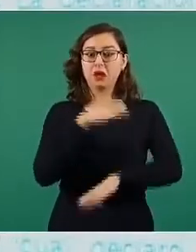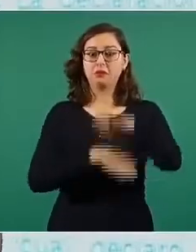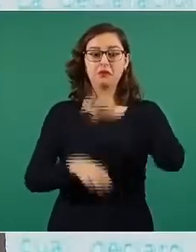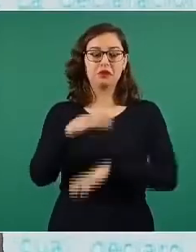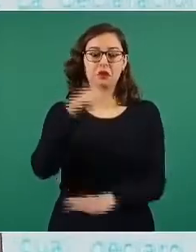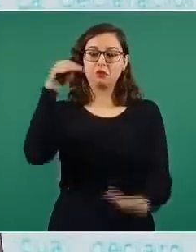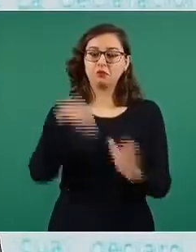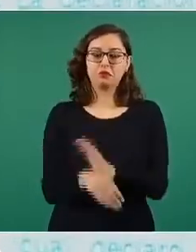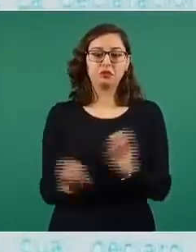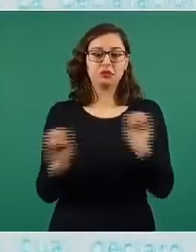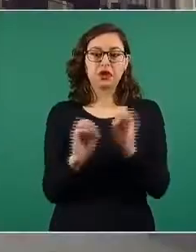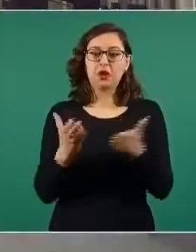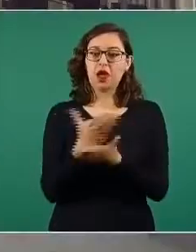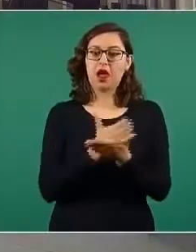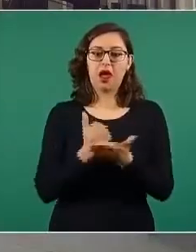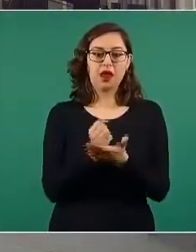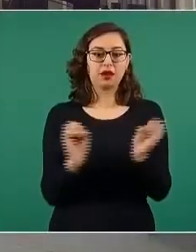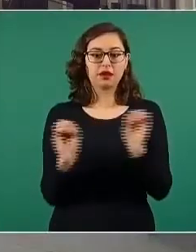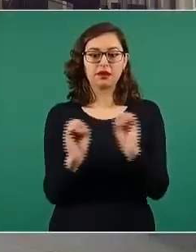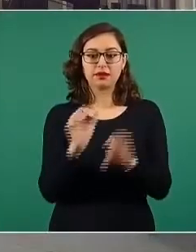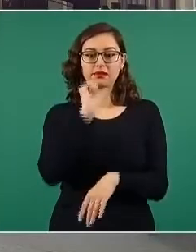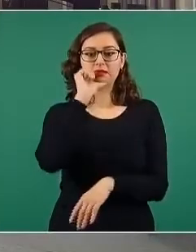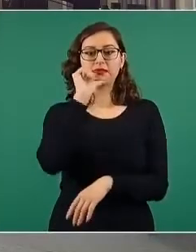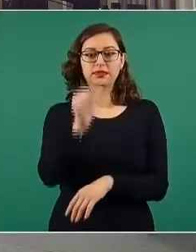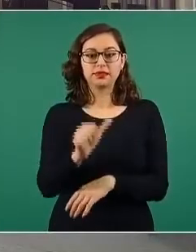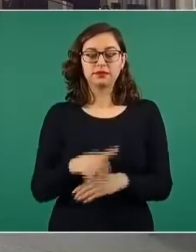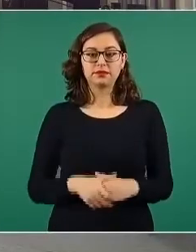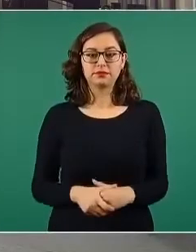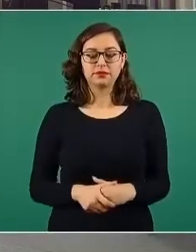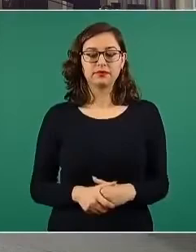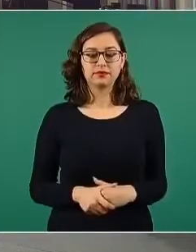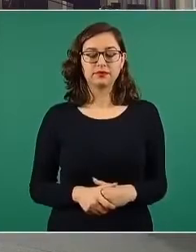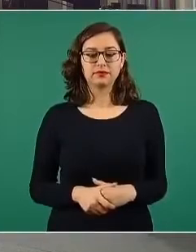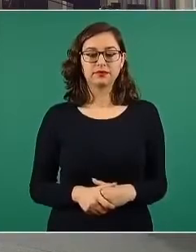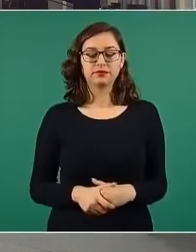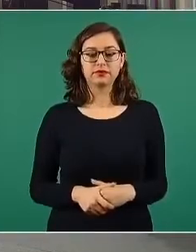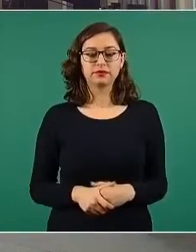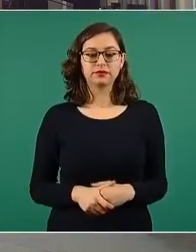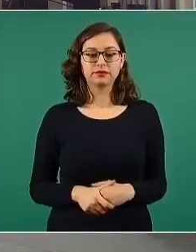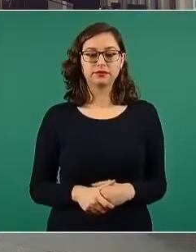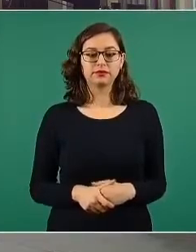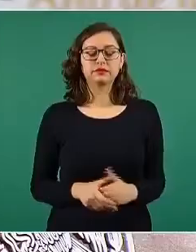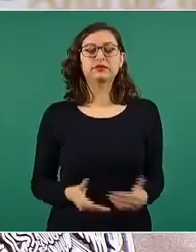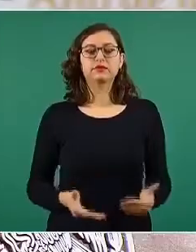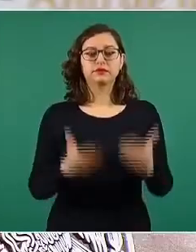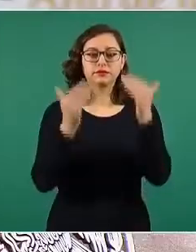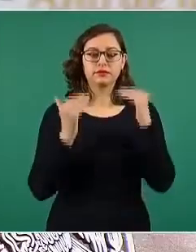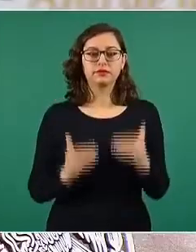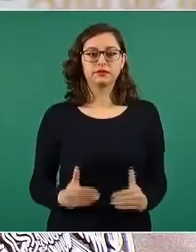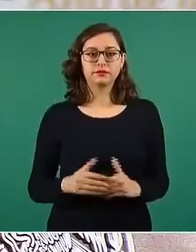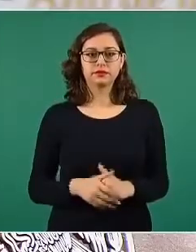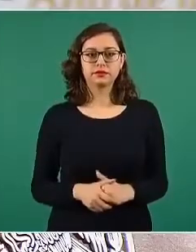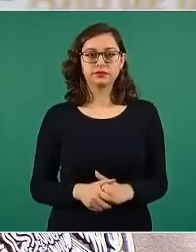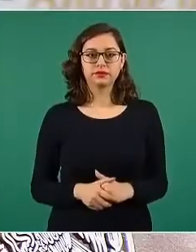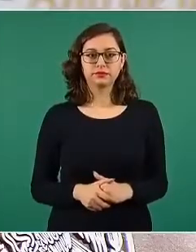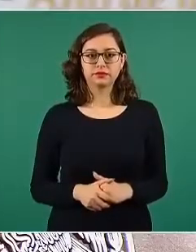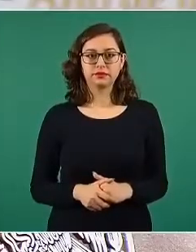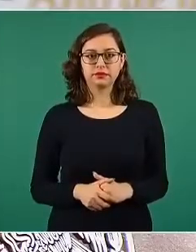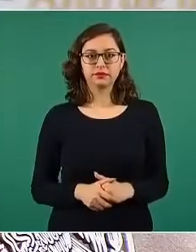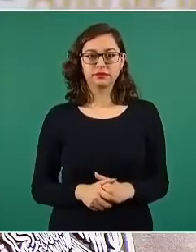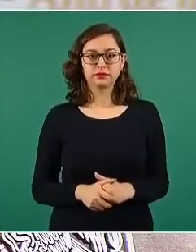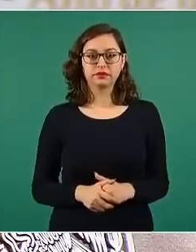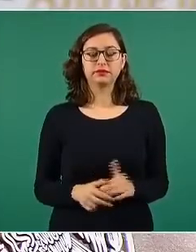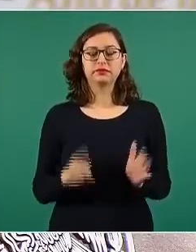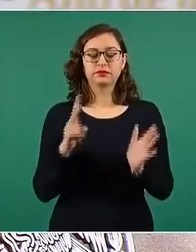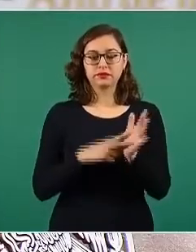vuelve a tener ninguna ganancia. Adelante, por favor. BALAM, Seguridad Privada, tiene depósitos en